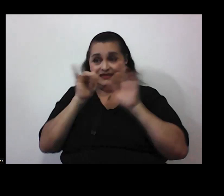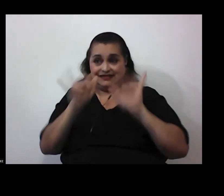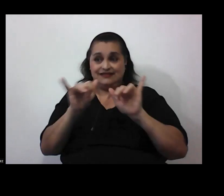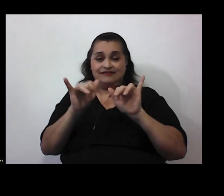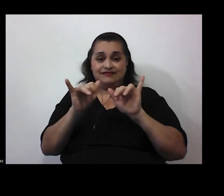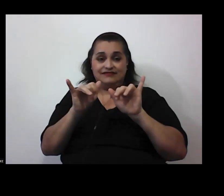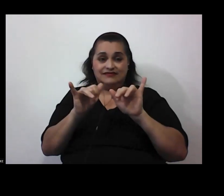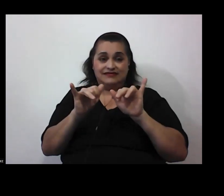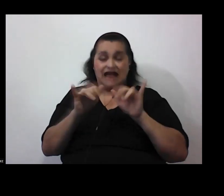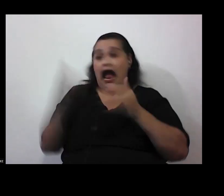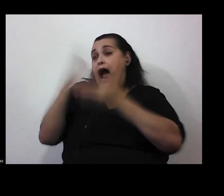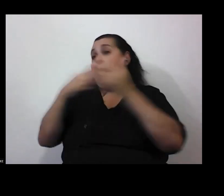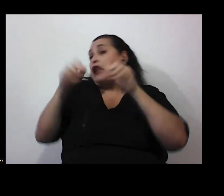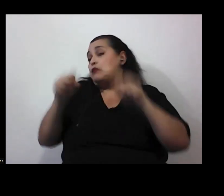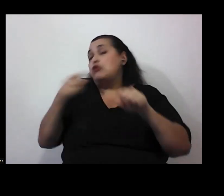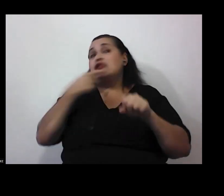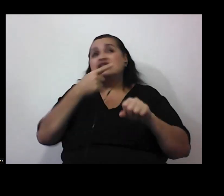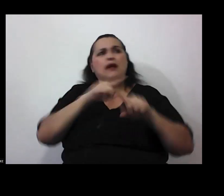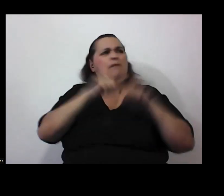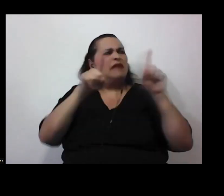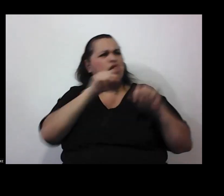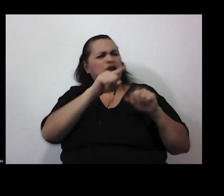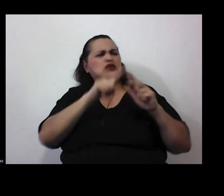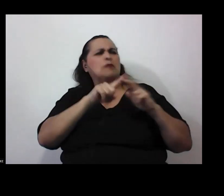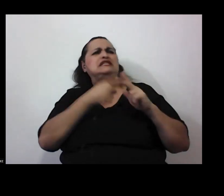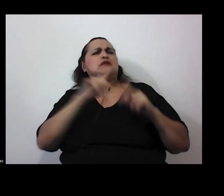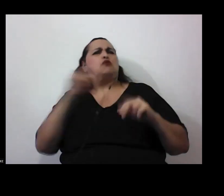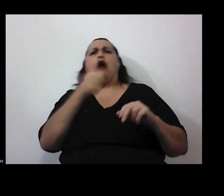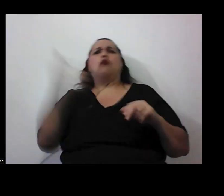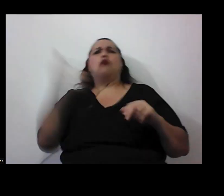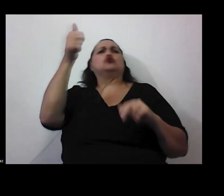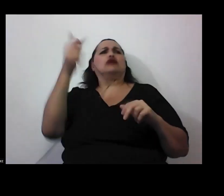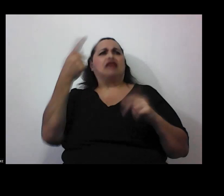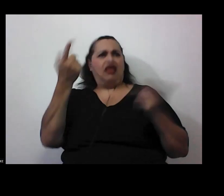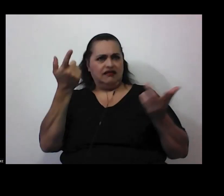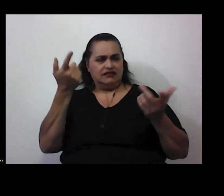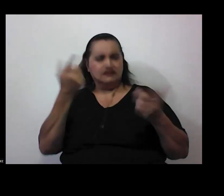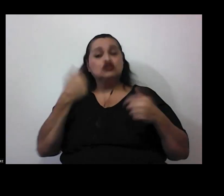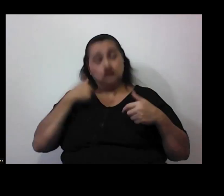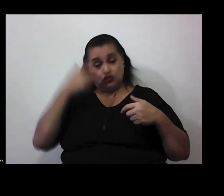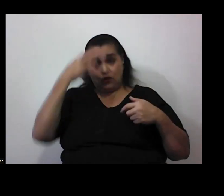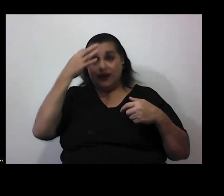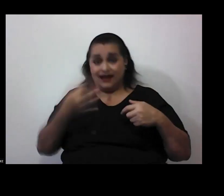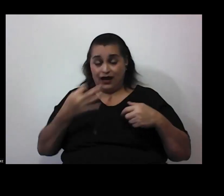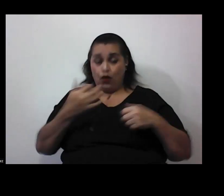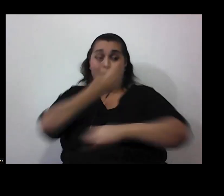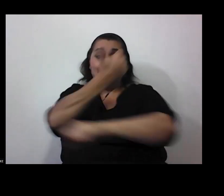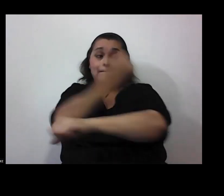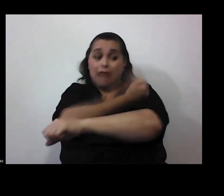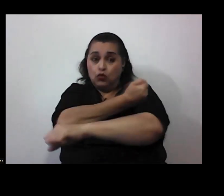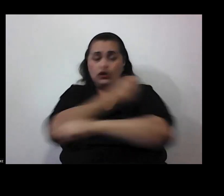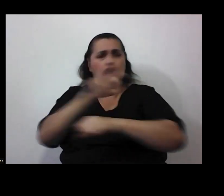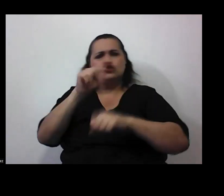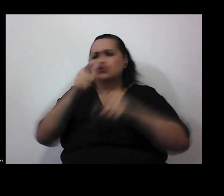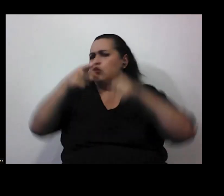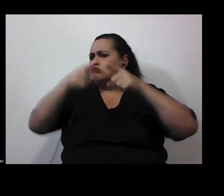alguien podría decir pero eso es el principio de autoridad en definitiva yo creo que las vacunas no producen autismo